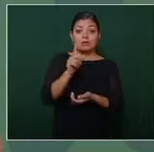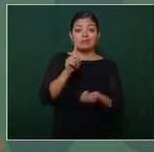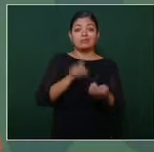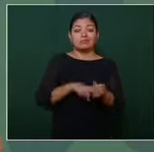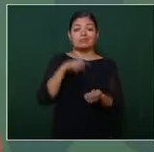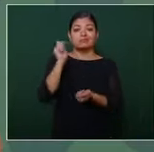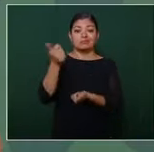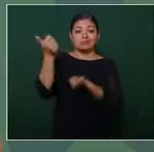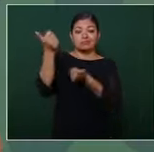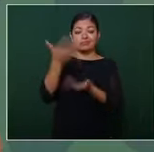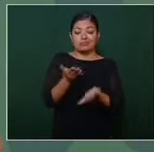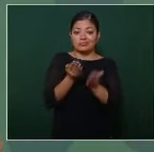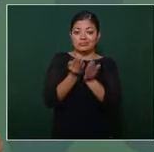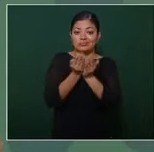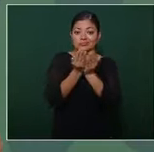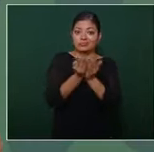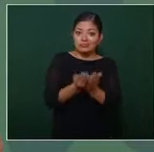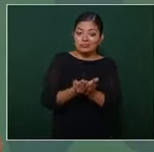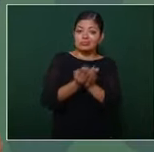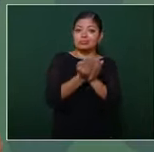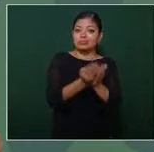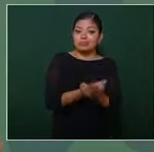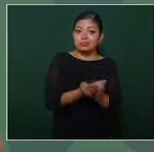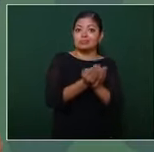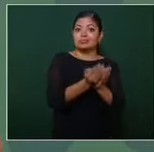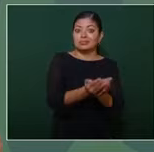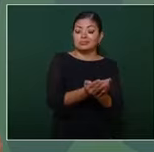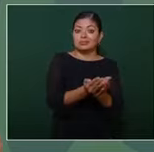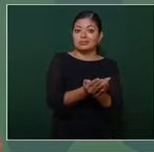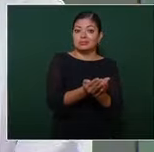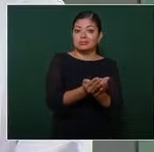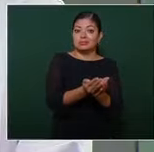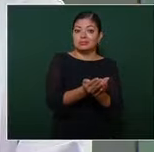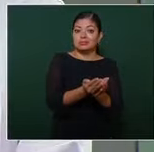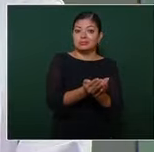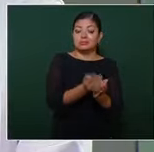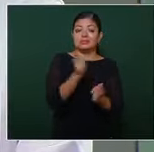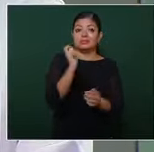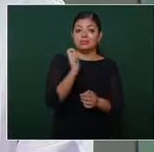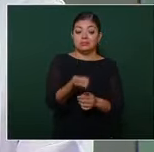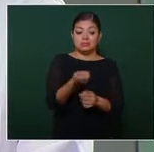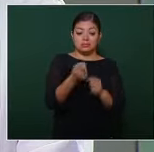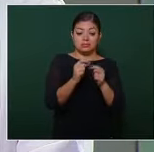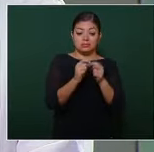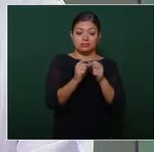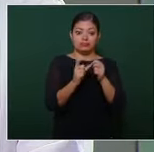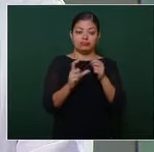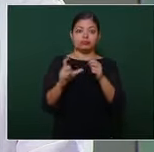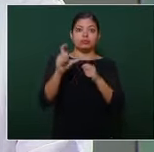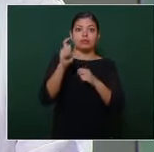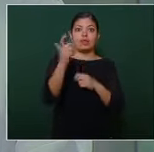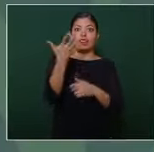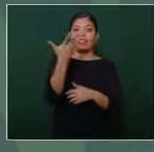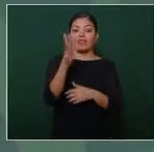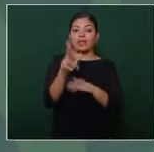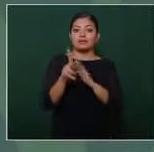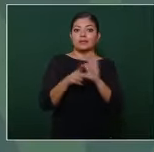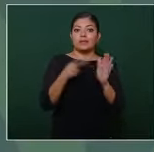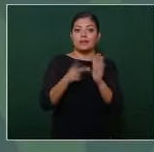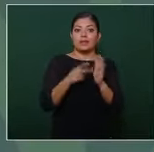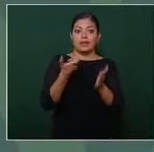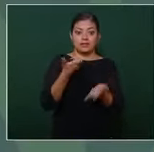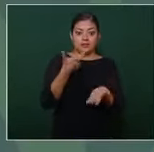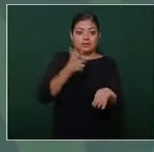ha aumentado hasta en 10 veces el